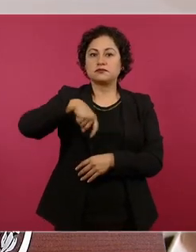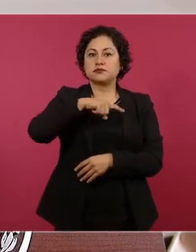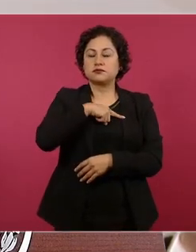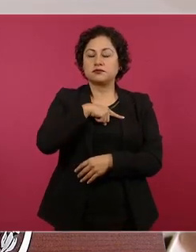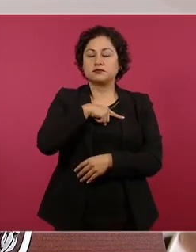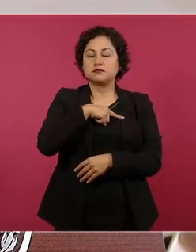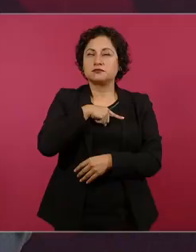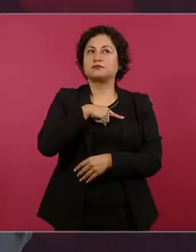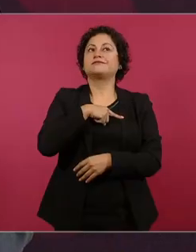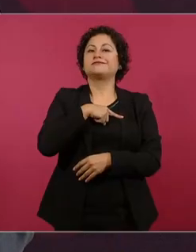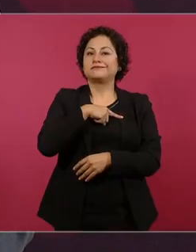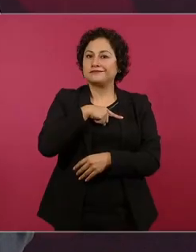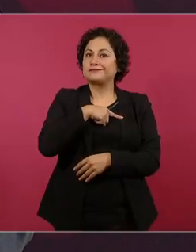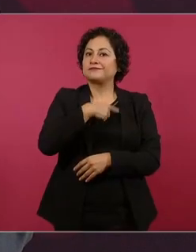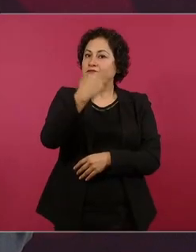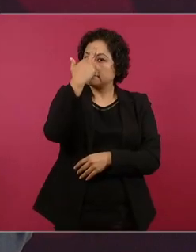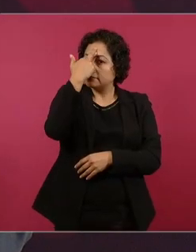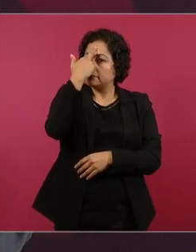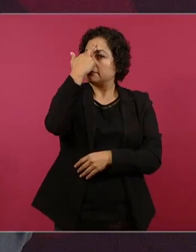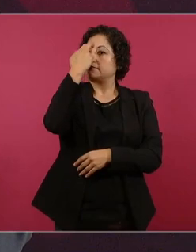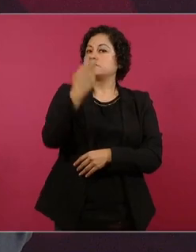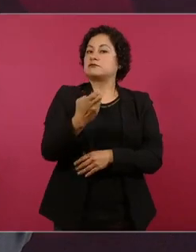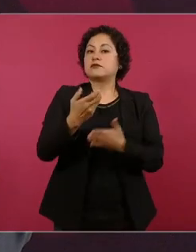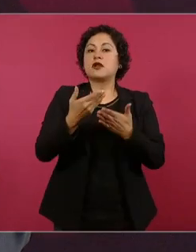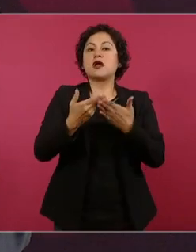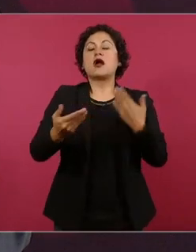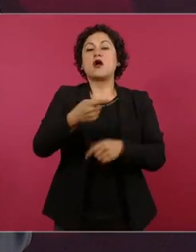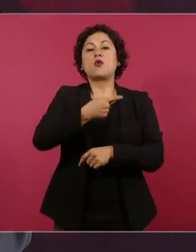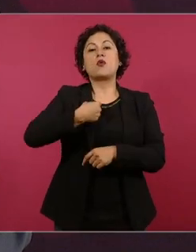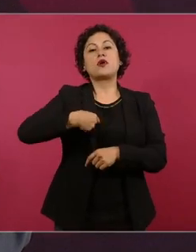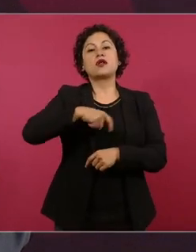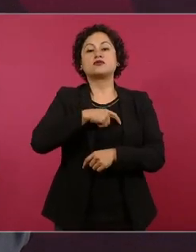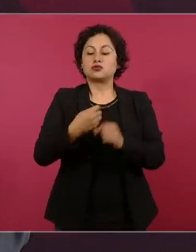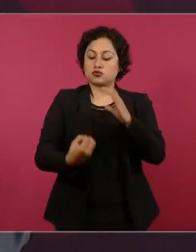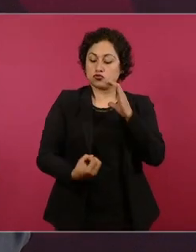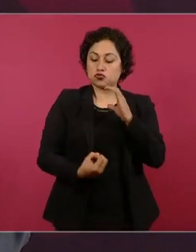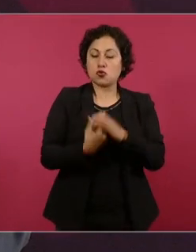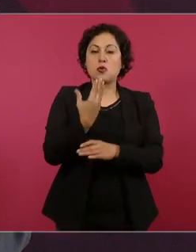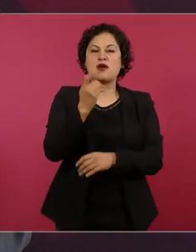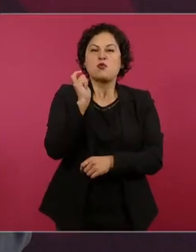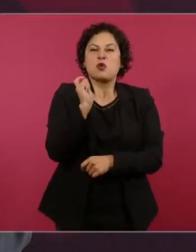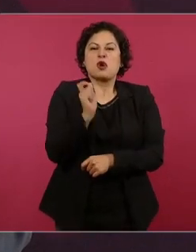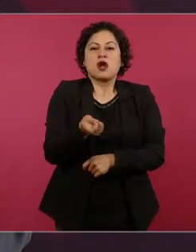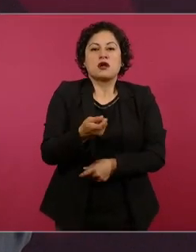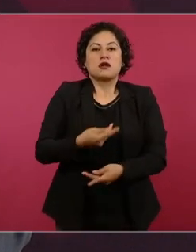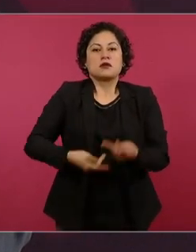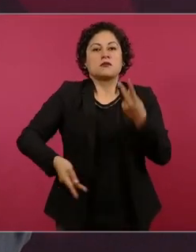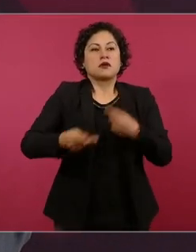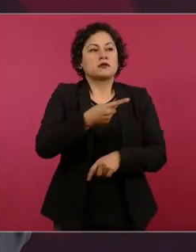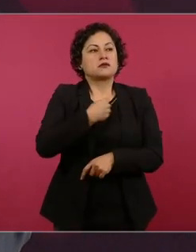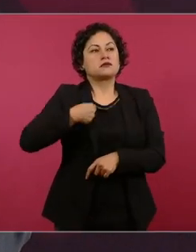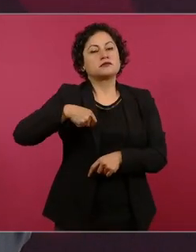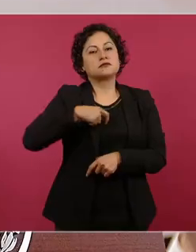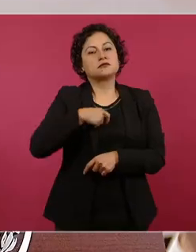Pretendemos ser más ambiciosos y con mayor ilusión